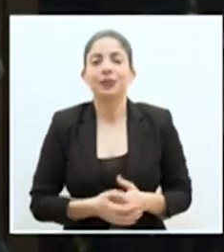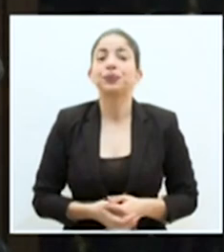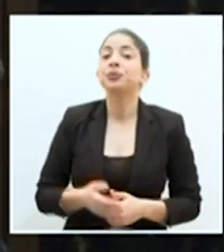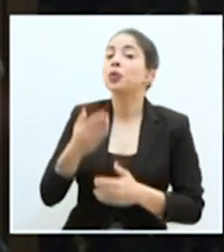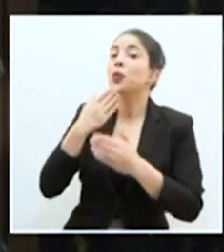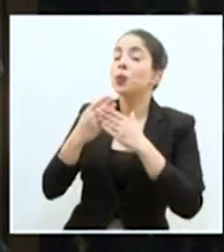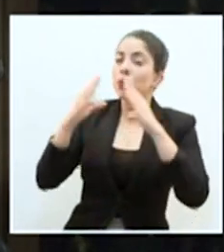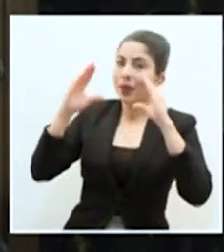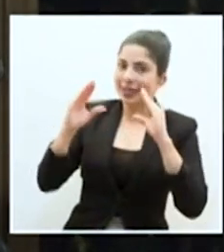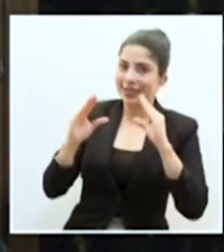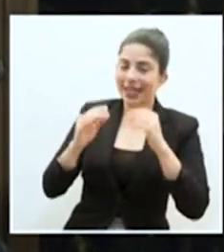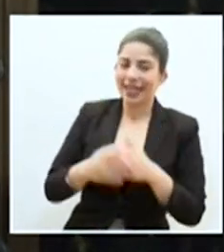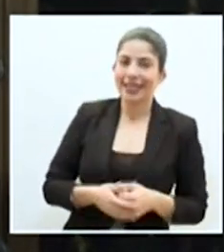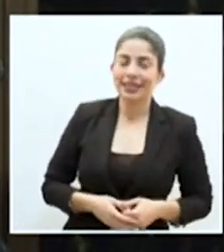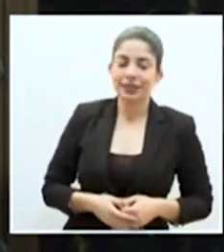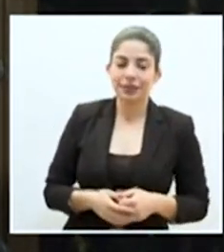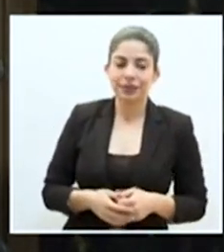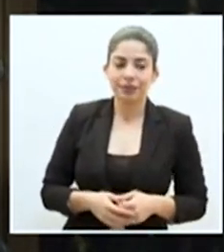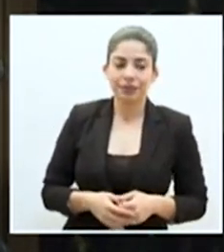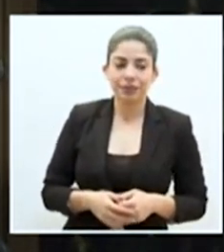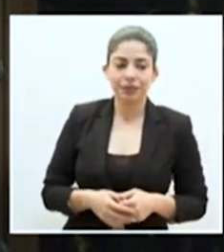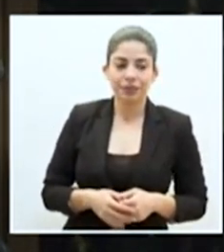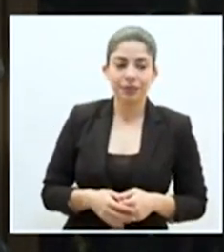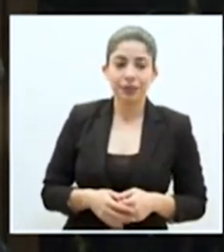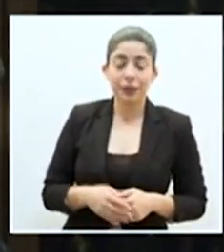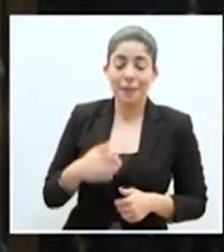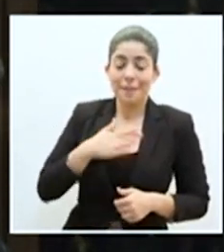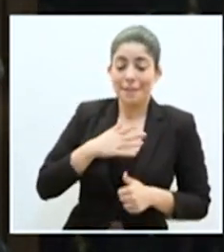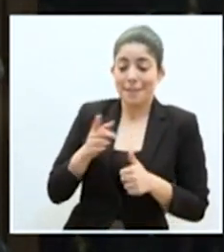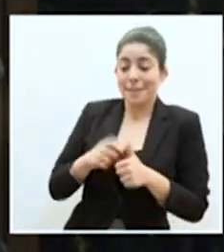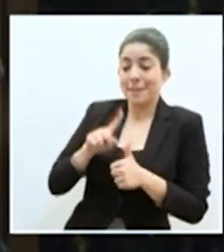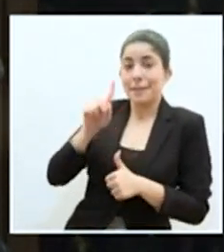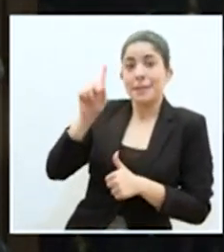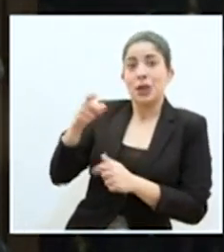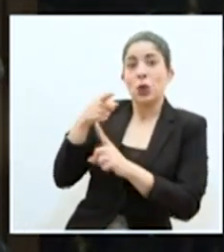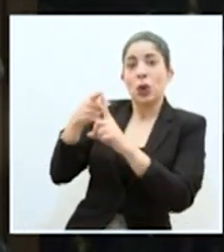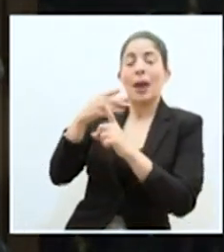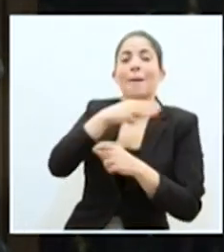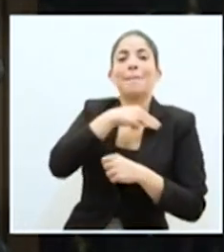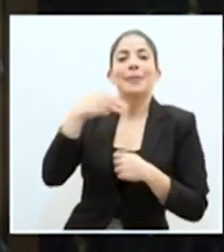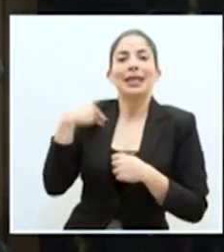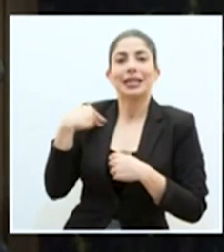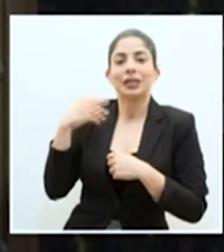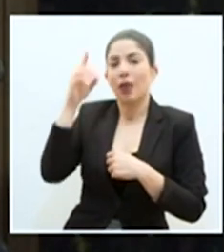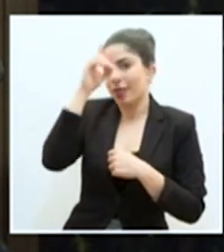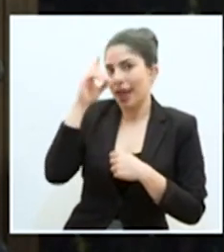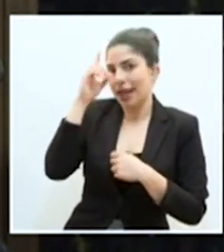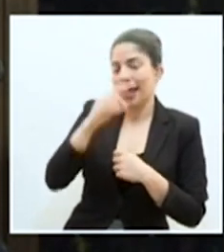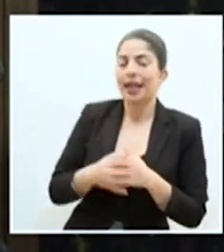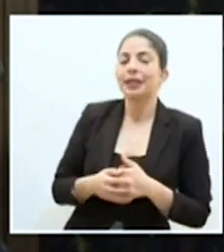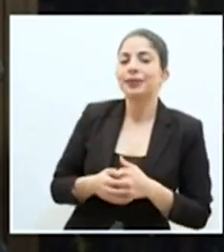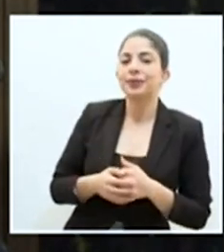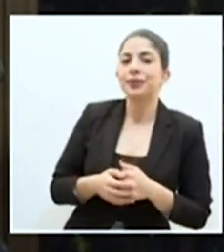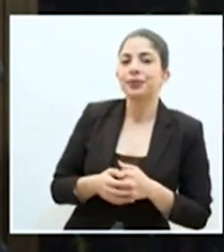Muy buenas tardes. Mi primera consulta va para el señor ministro Daniel Salas.